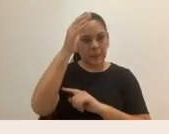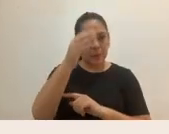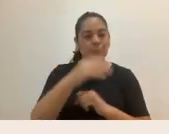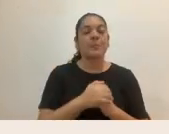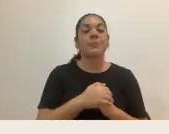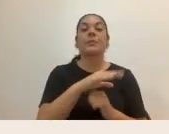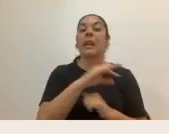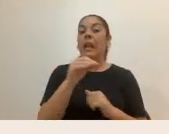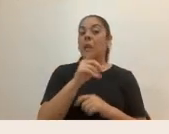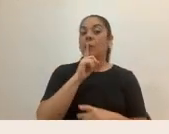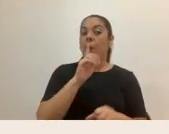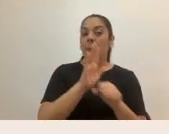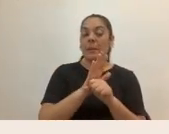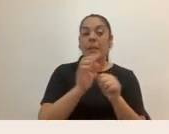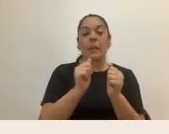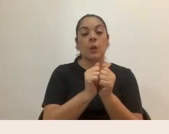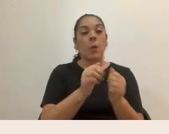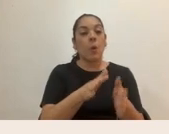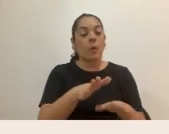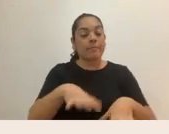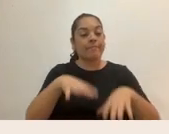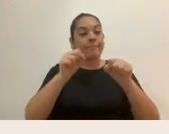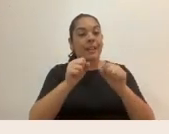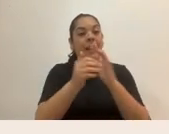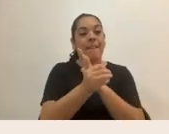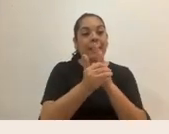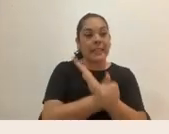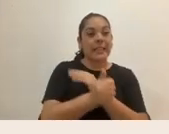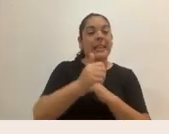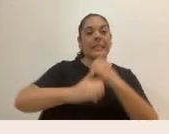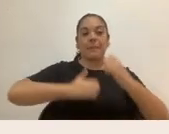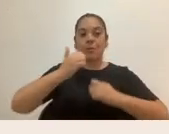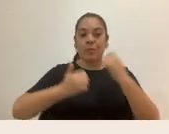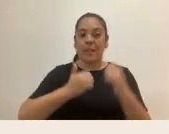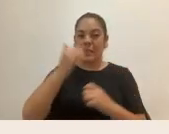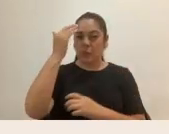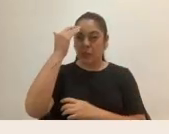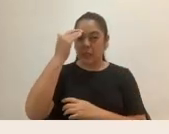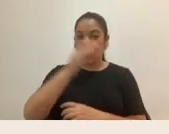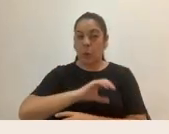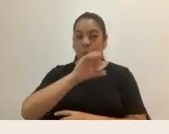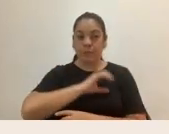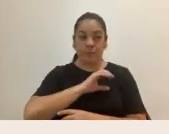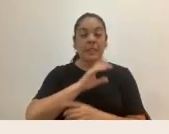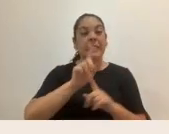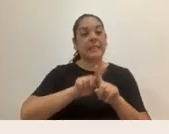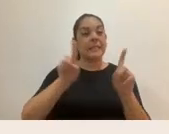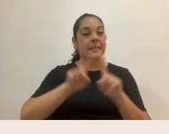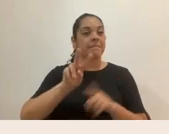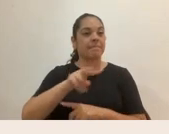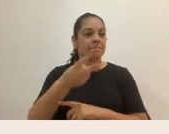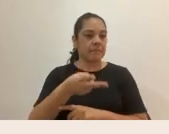comprometernos con adquirir habilidades emocionales cognitivas y conductuales que sean alternativas a la violencia.